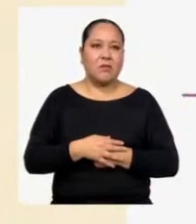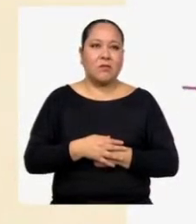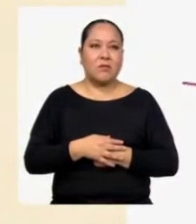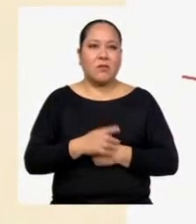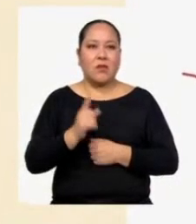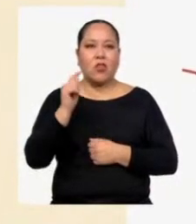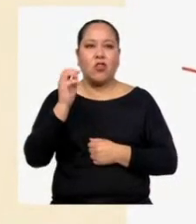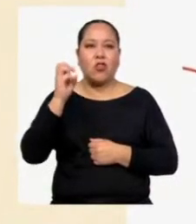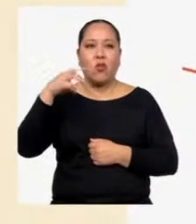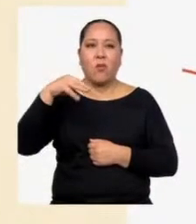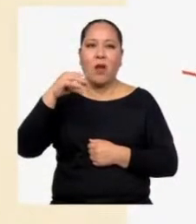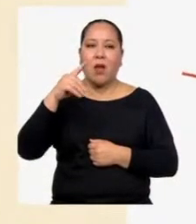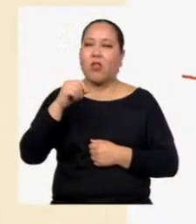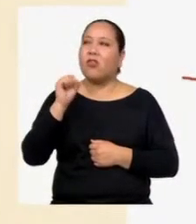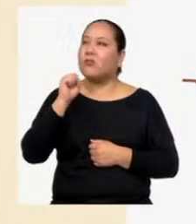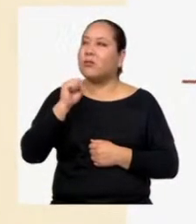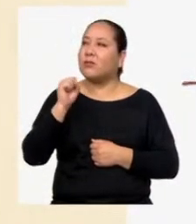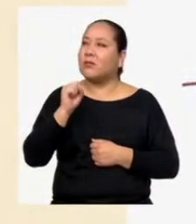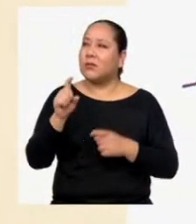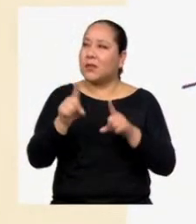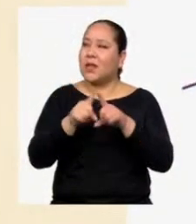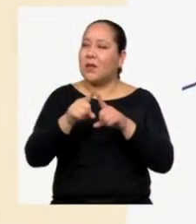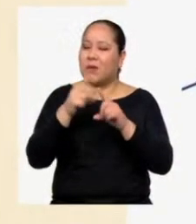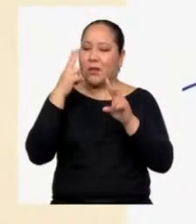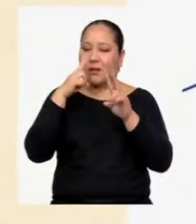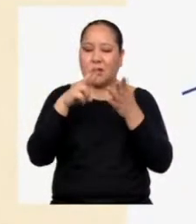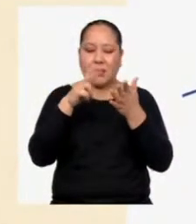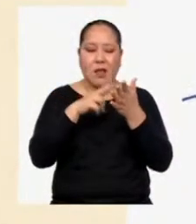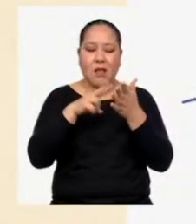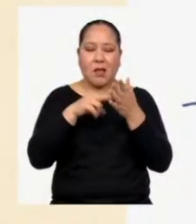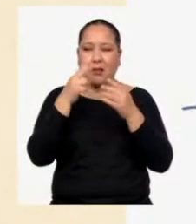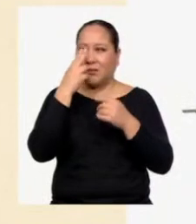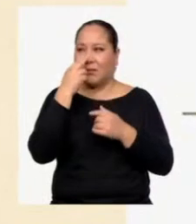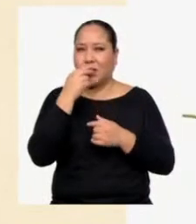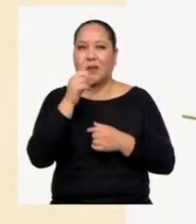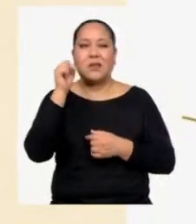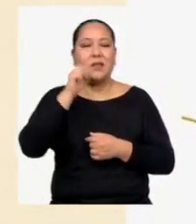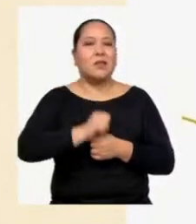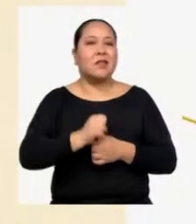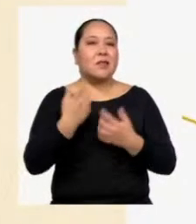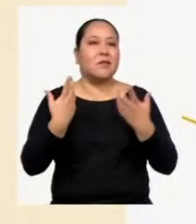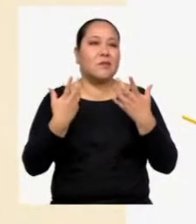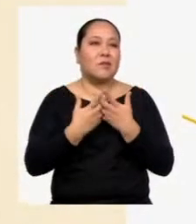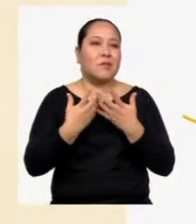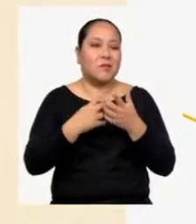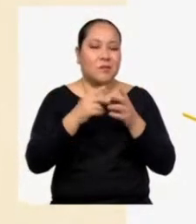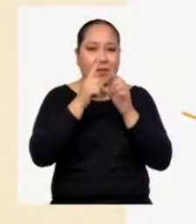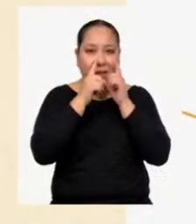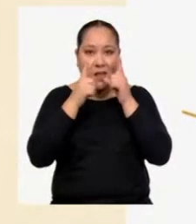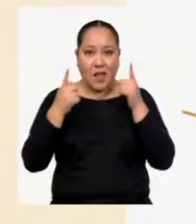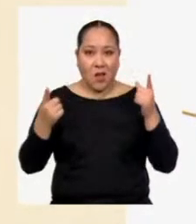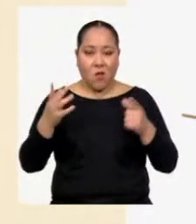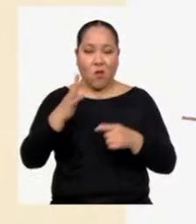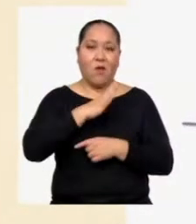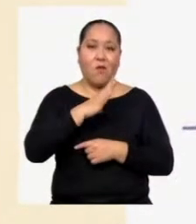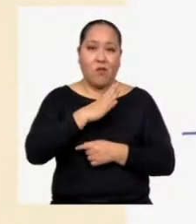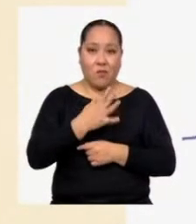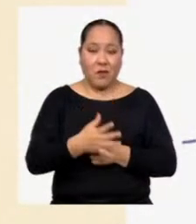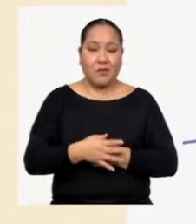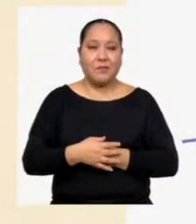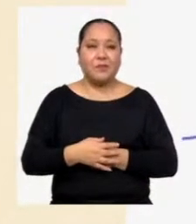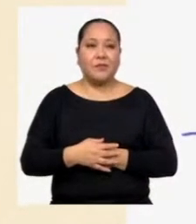lee raro, ¿no profesora? ¡Exacto! Recuerda que debemos adecuar nuestro lenguaje al nivel formal